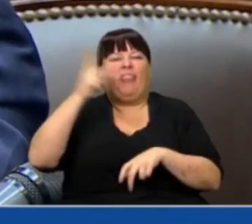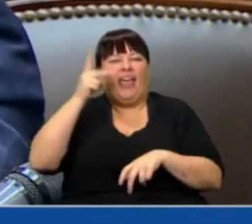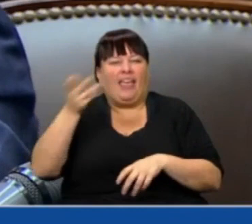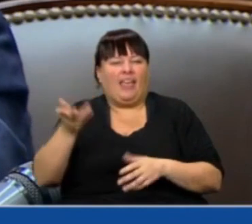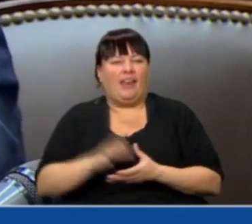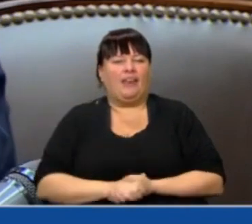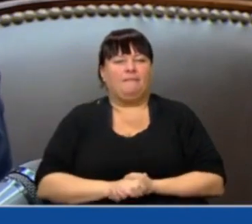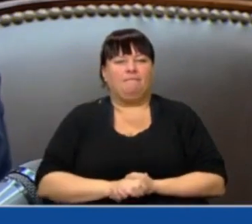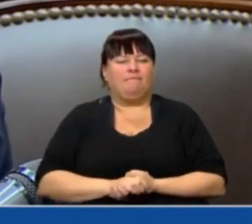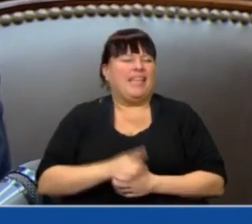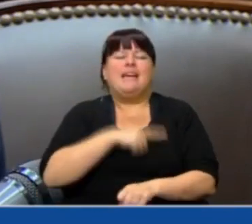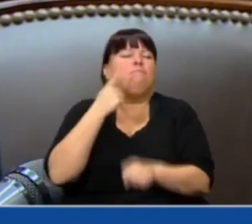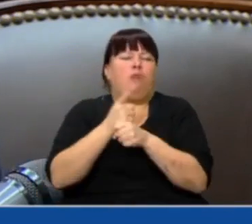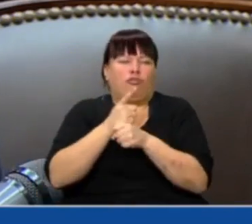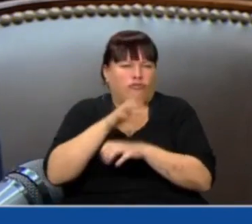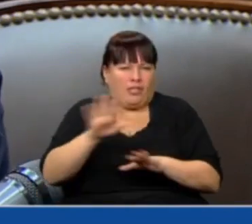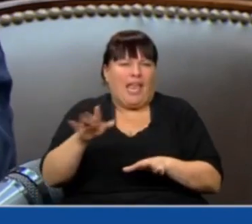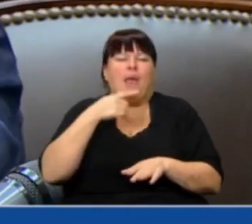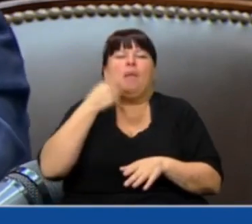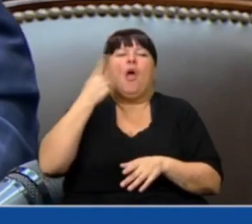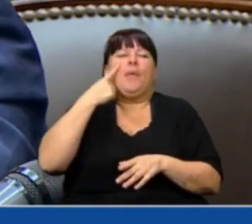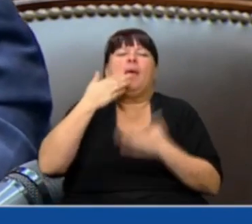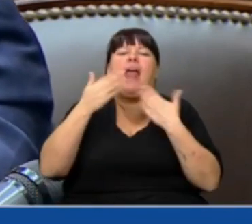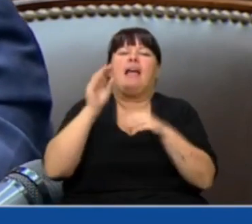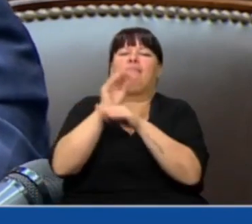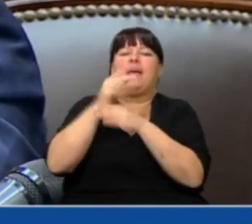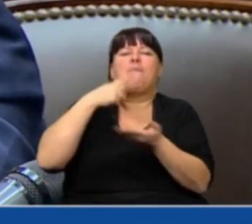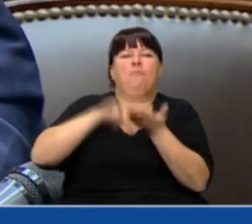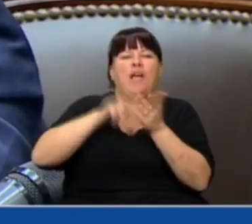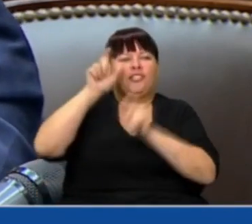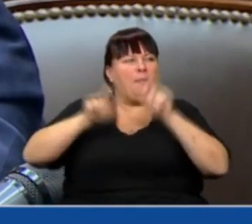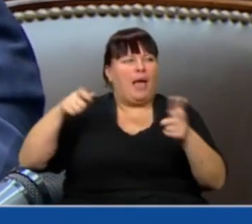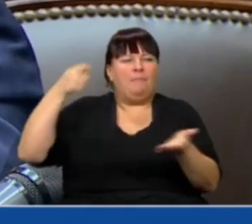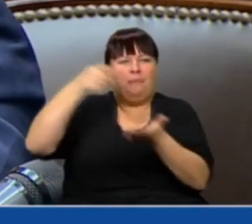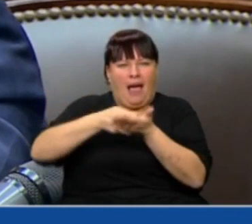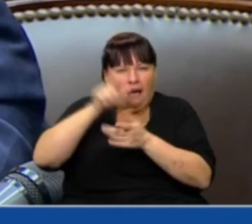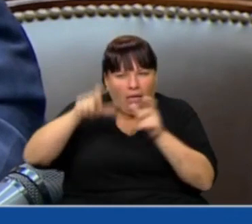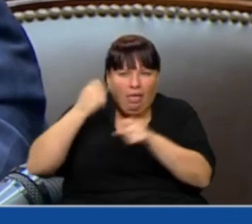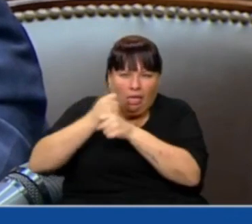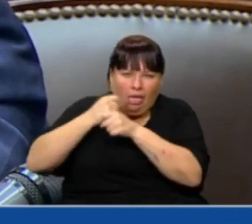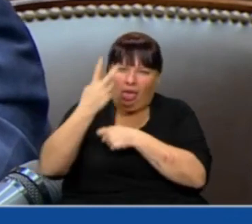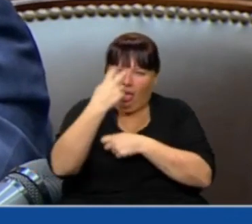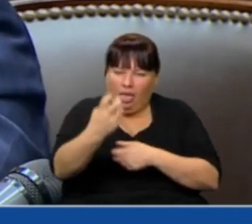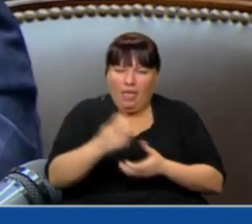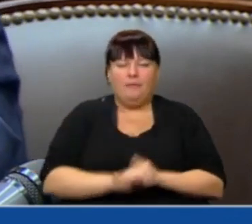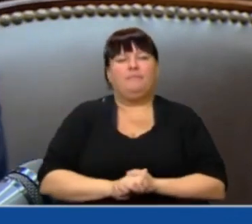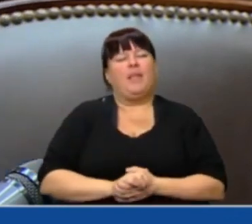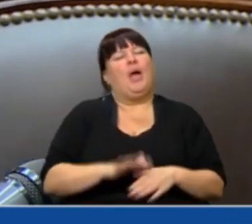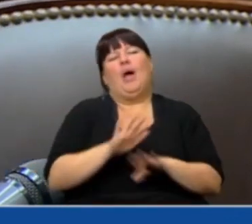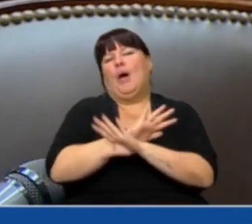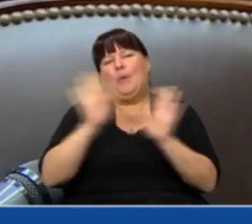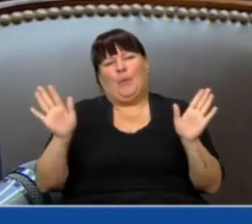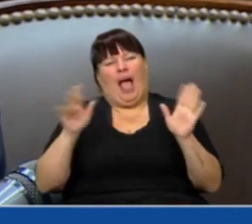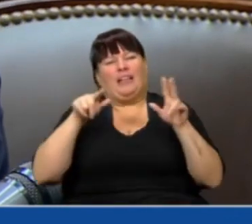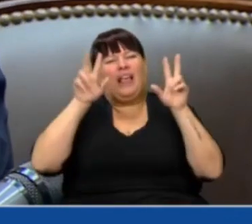O sea, inviables que vivan de los impuestos que paga la pobre gente de trabajo. Terminemos con